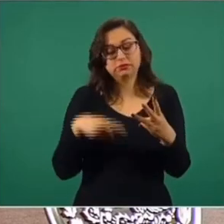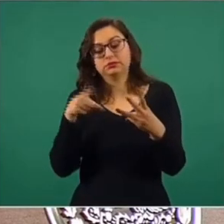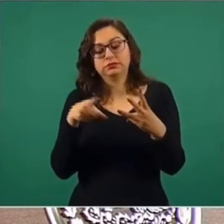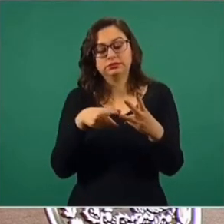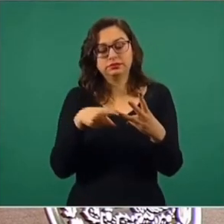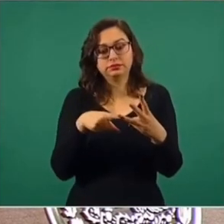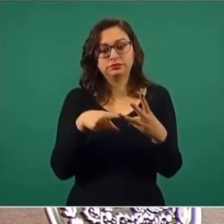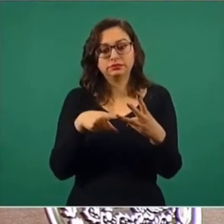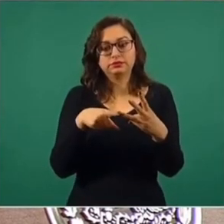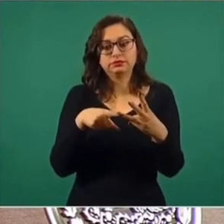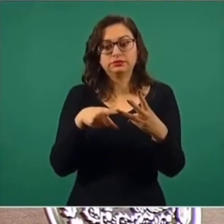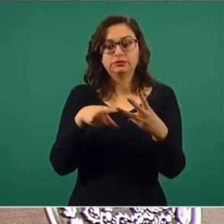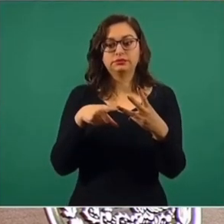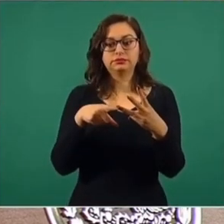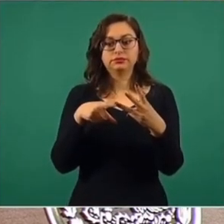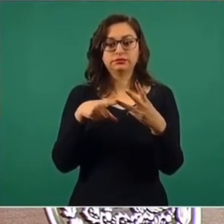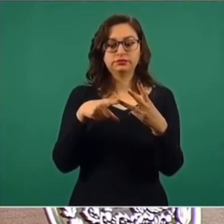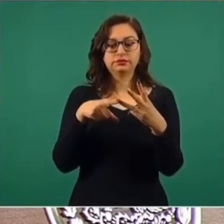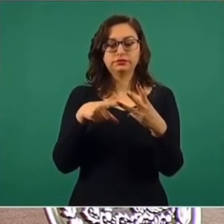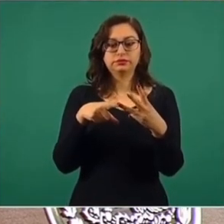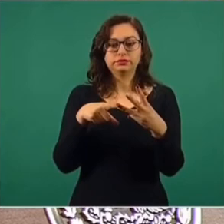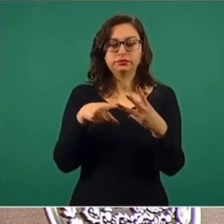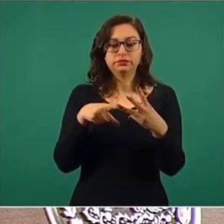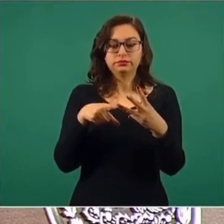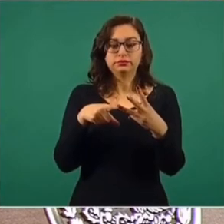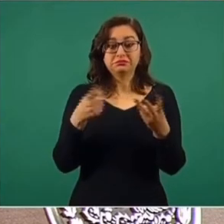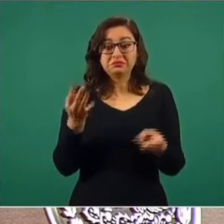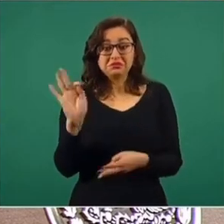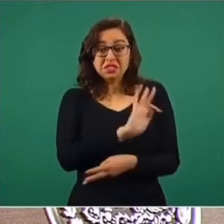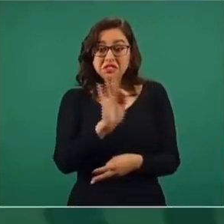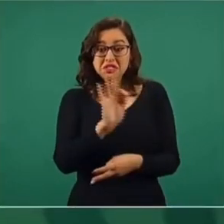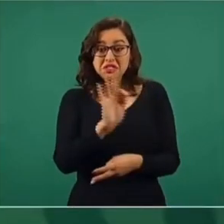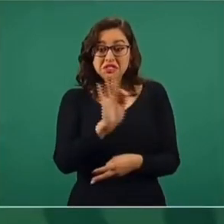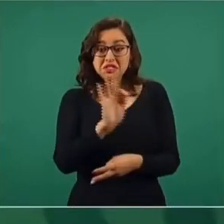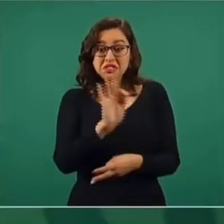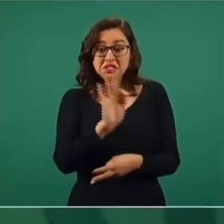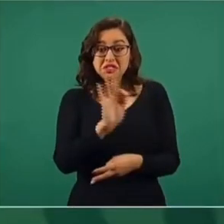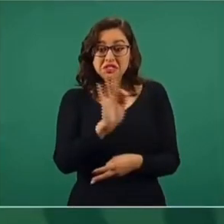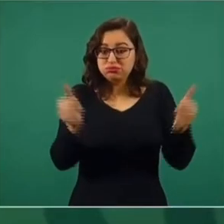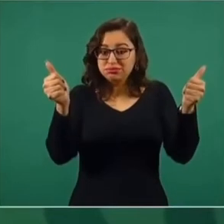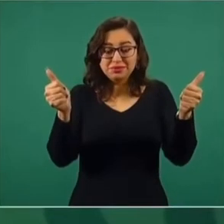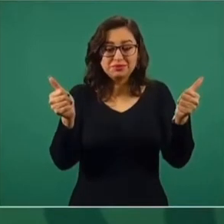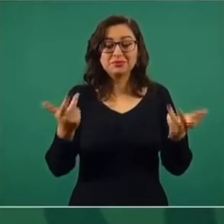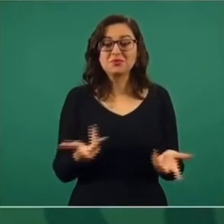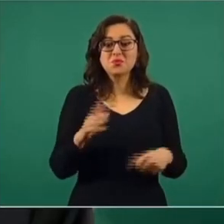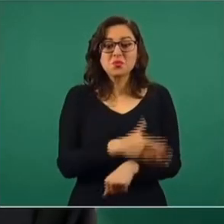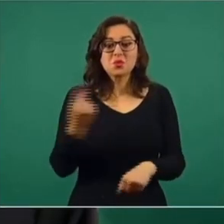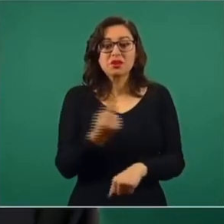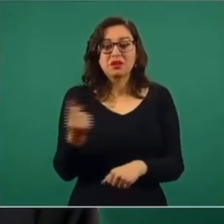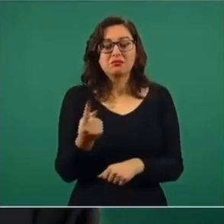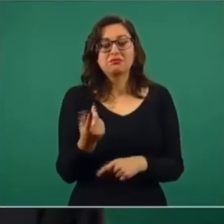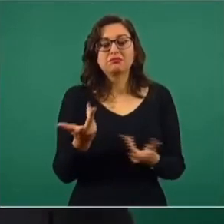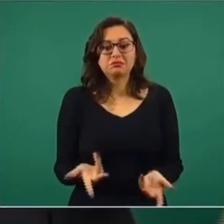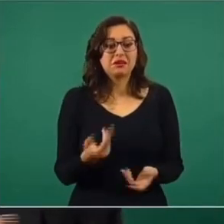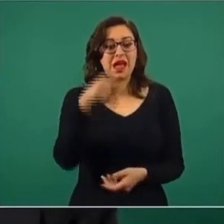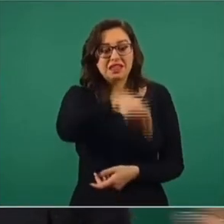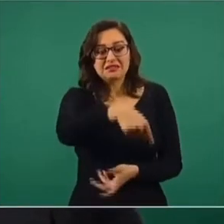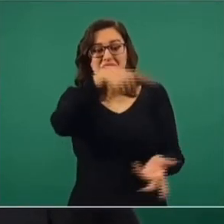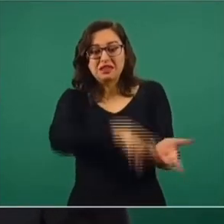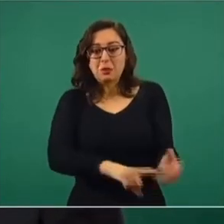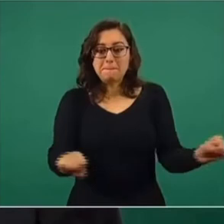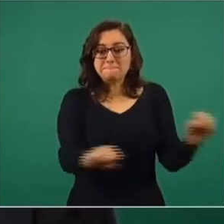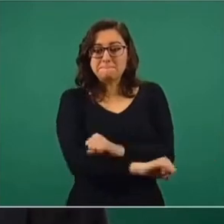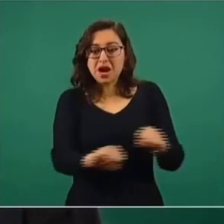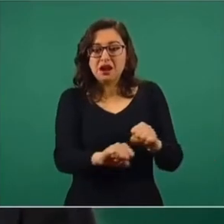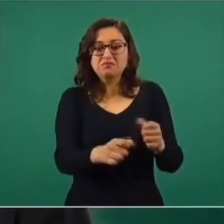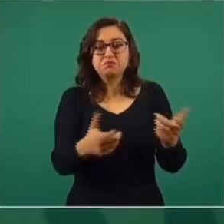no podamos encontrar los restos por explosión o por lo que